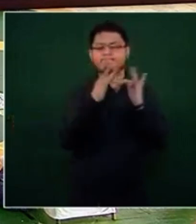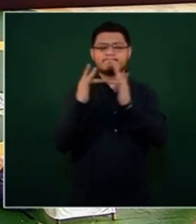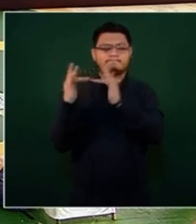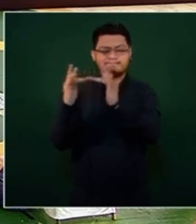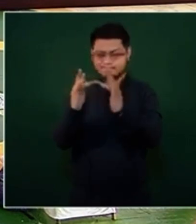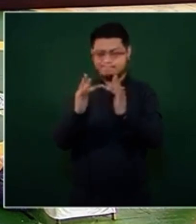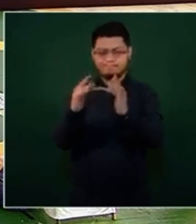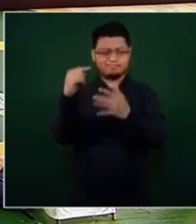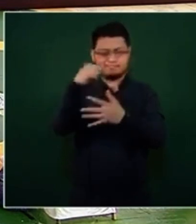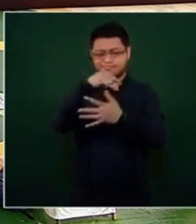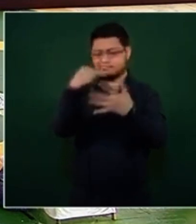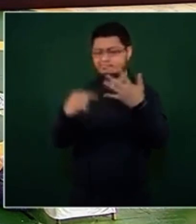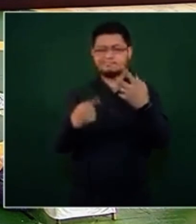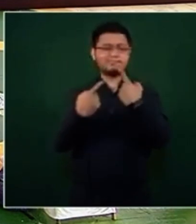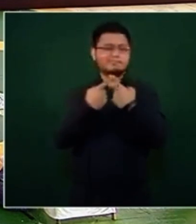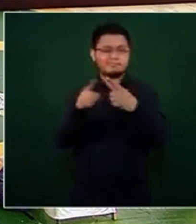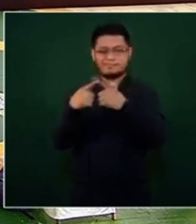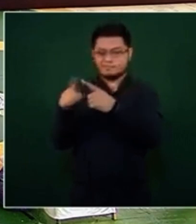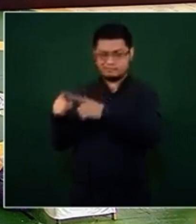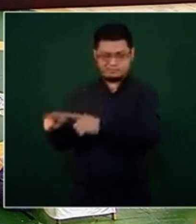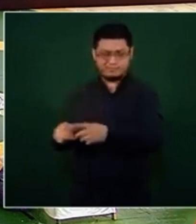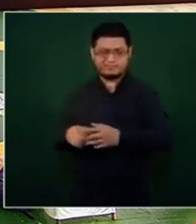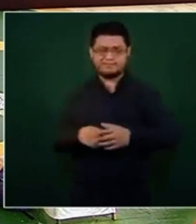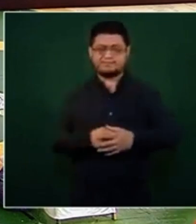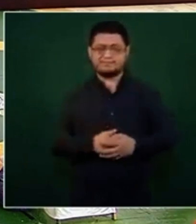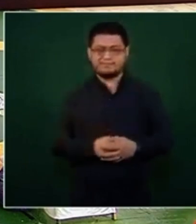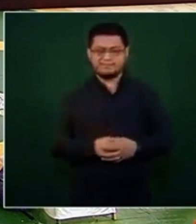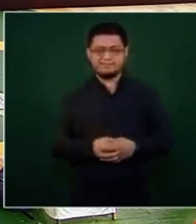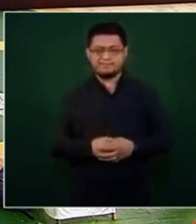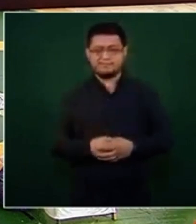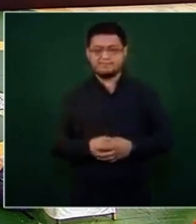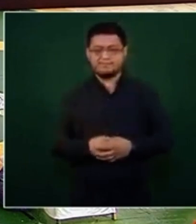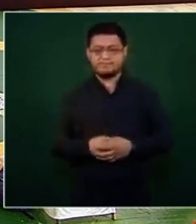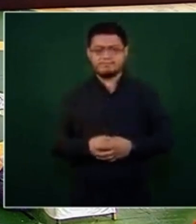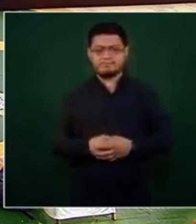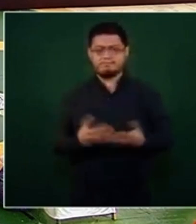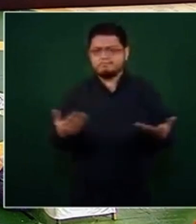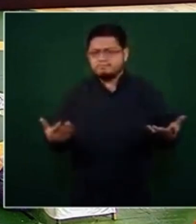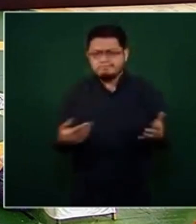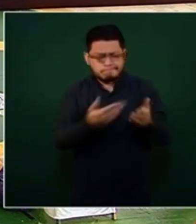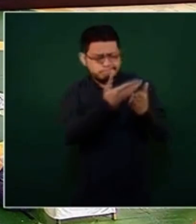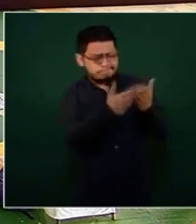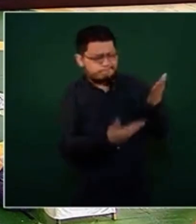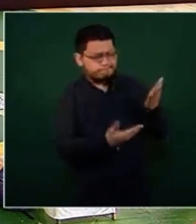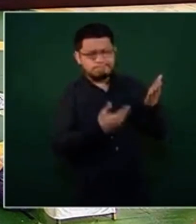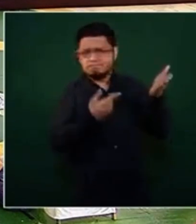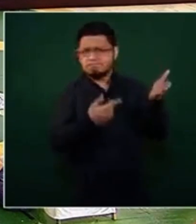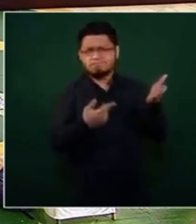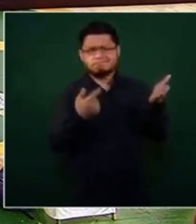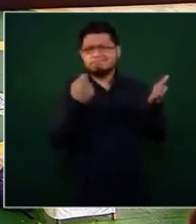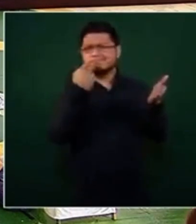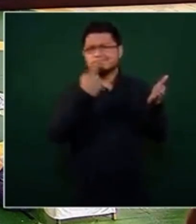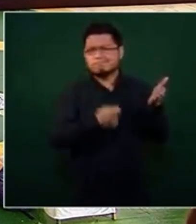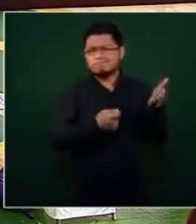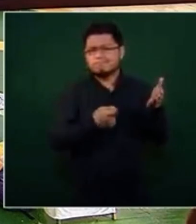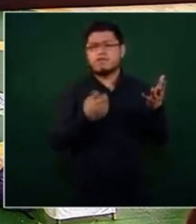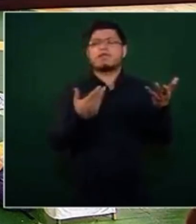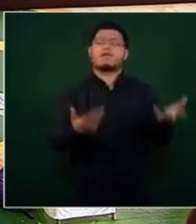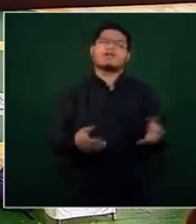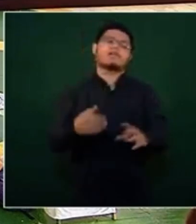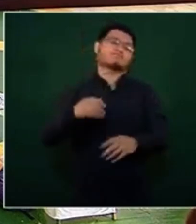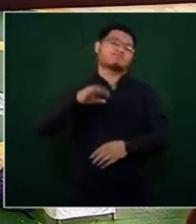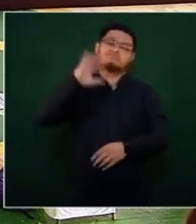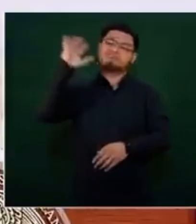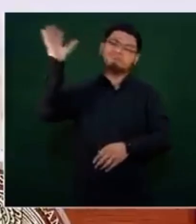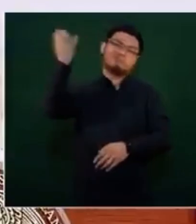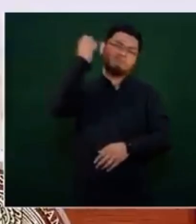en los distintos ámbitos. ¿Qué podemos reportar hoy? Podemos reportar éxito en la misión. Hemos